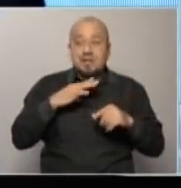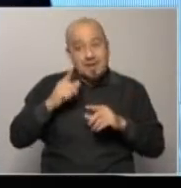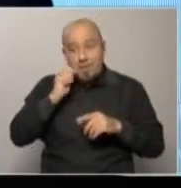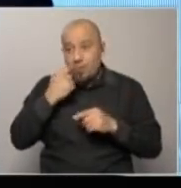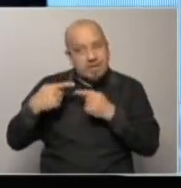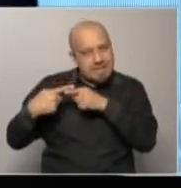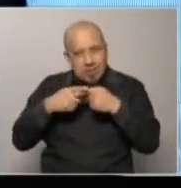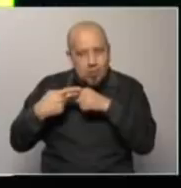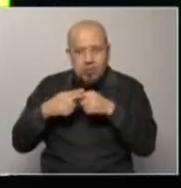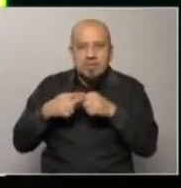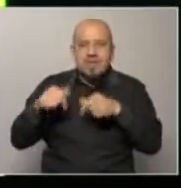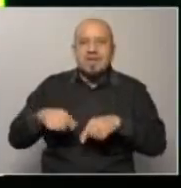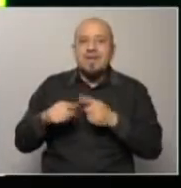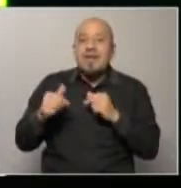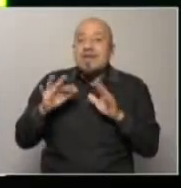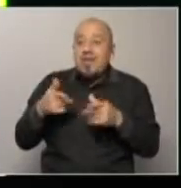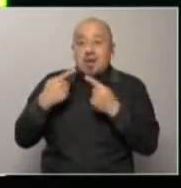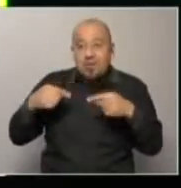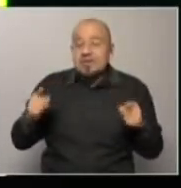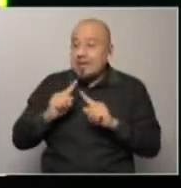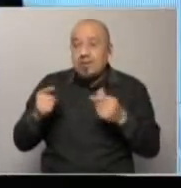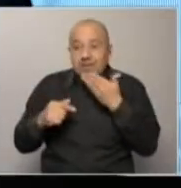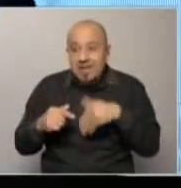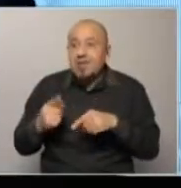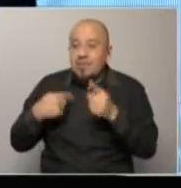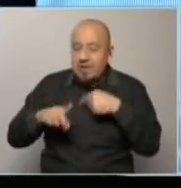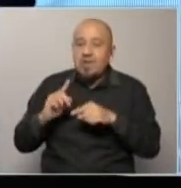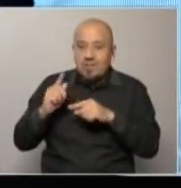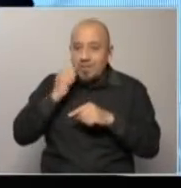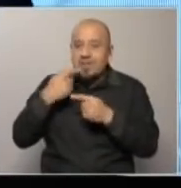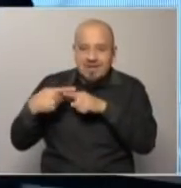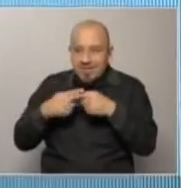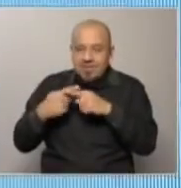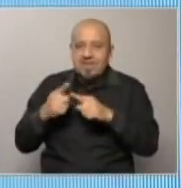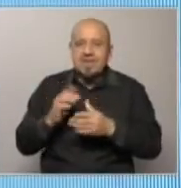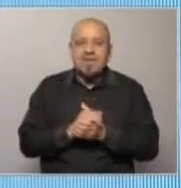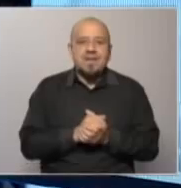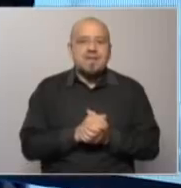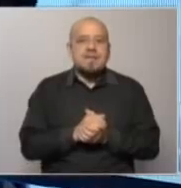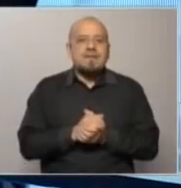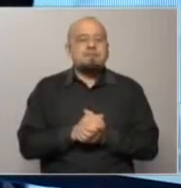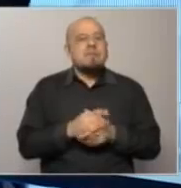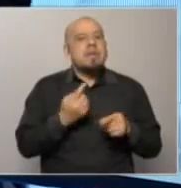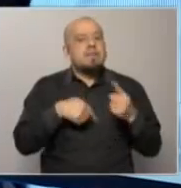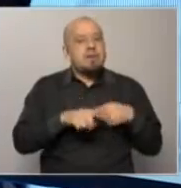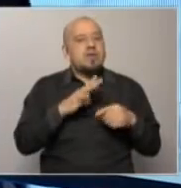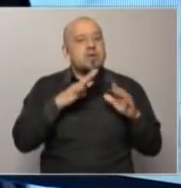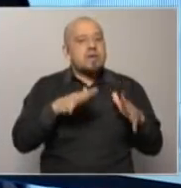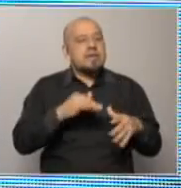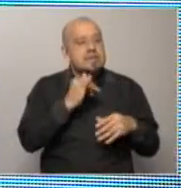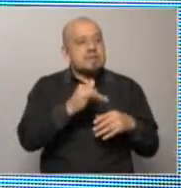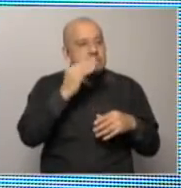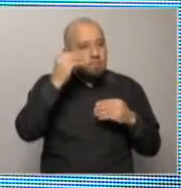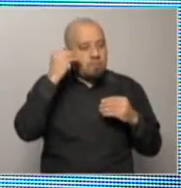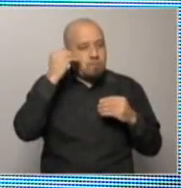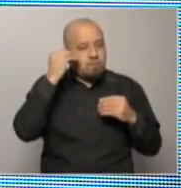cosas que no entiendo lo que están diciendo pero me gusta me gusta pero creo que lo que es preocupante y acá